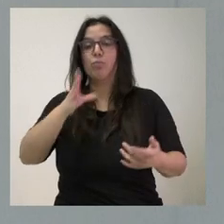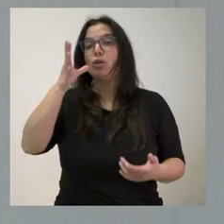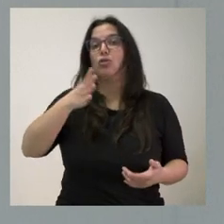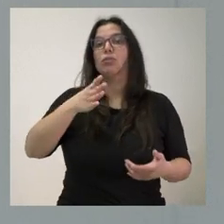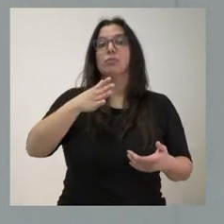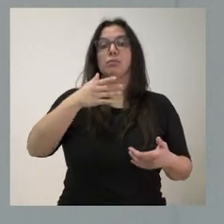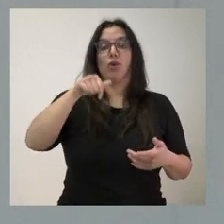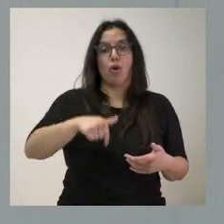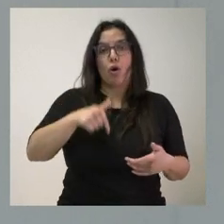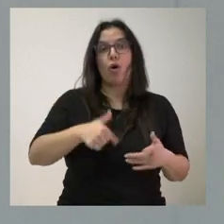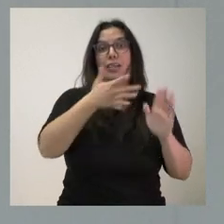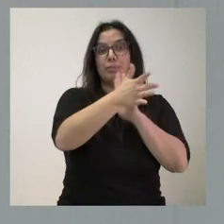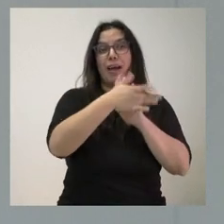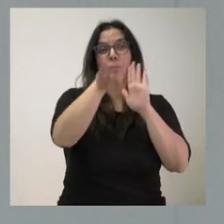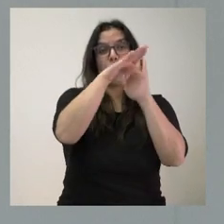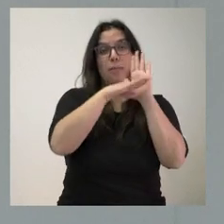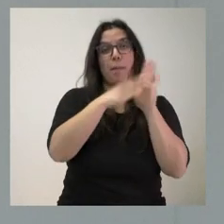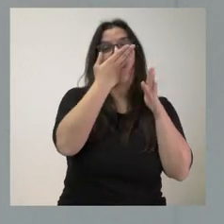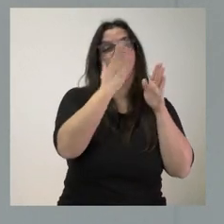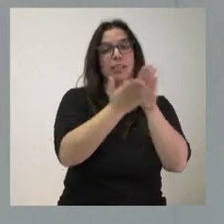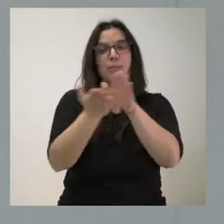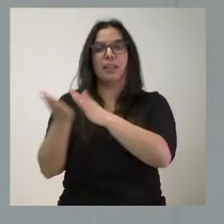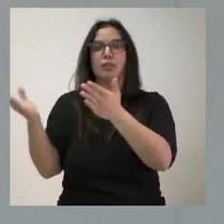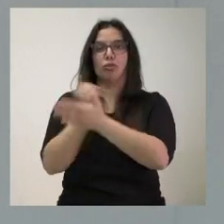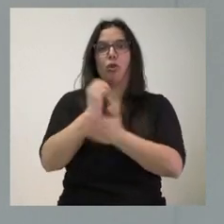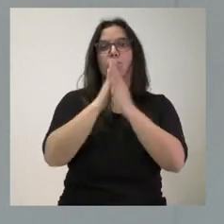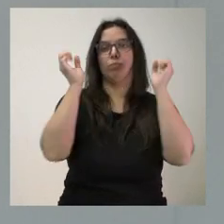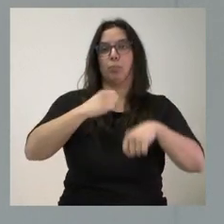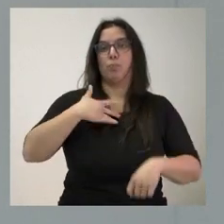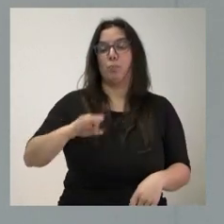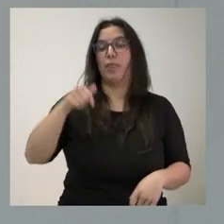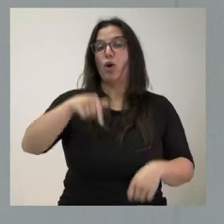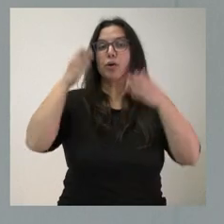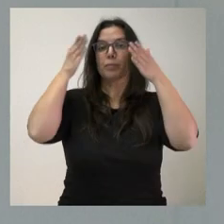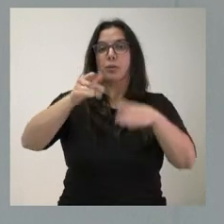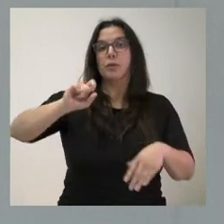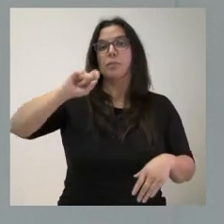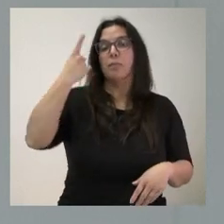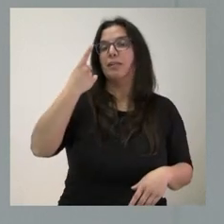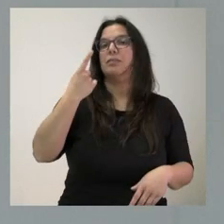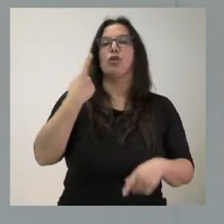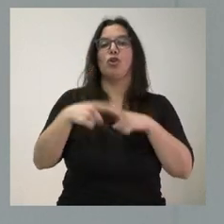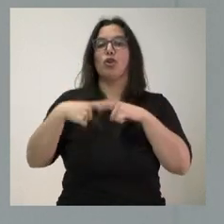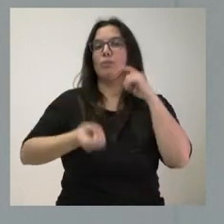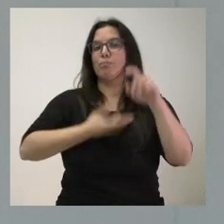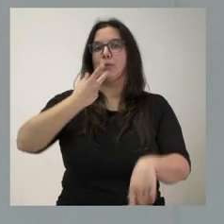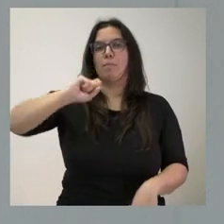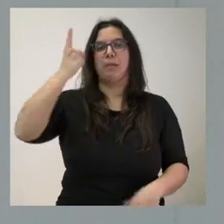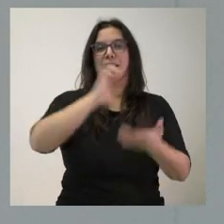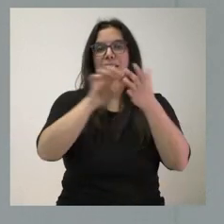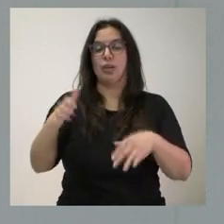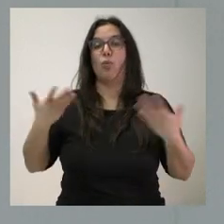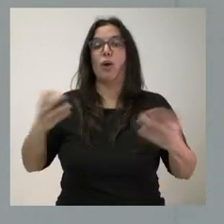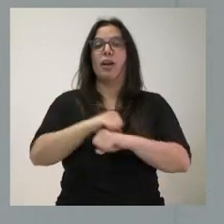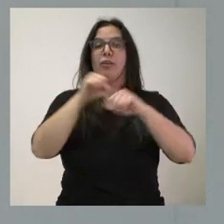que hoy vamos relatando, que en el caso concreto de hoy se centran fundamentalmente en algunas de las pasiones de Castilla y León, que es reforzar los servicios